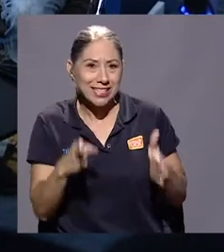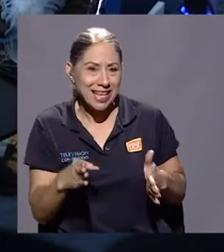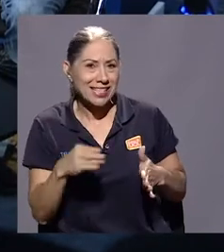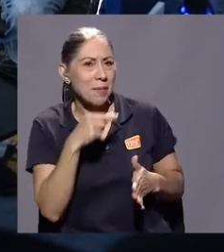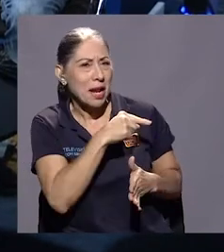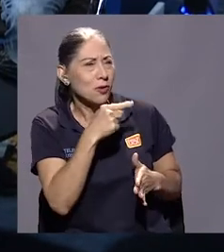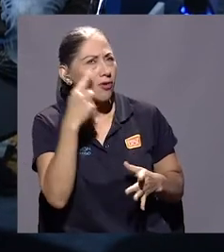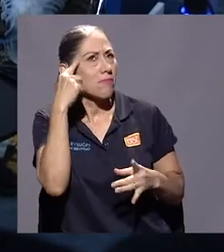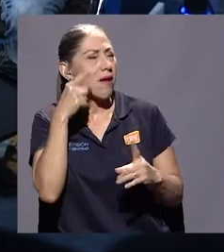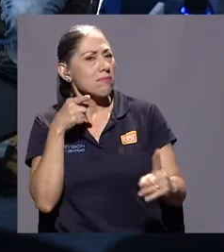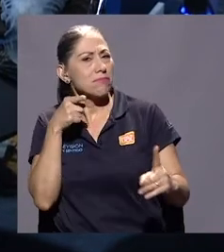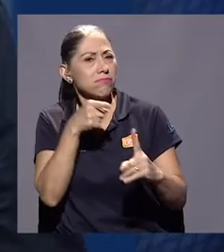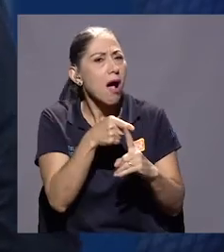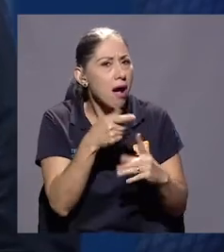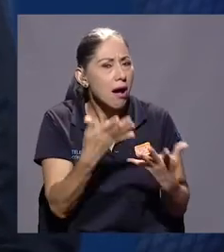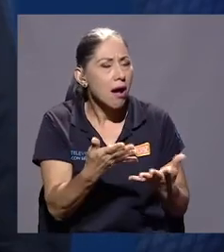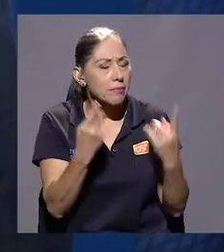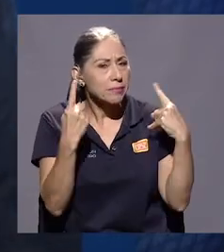intención?